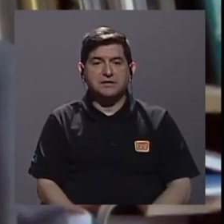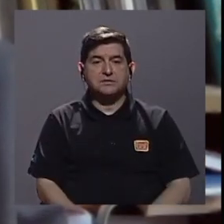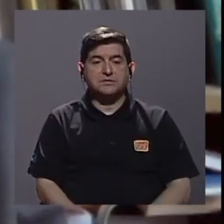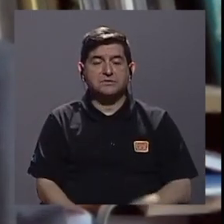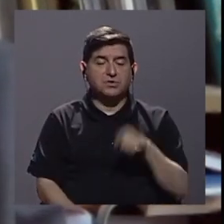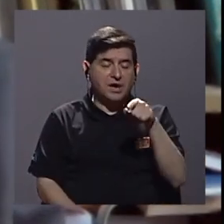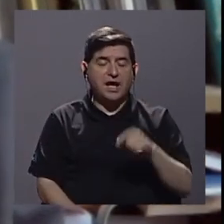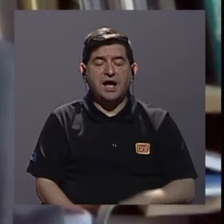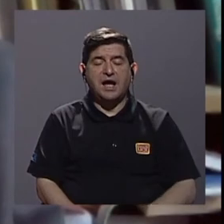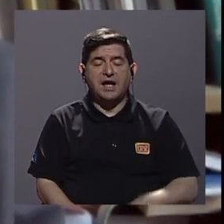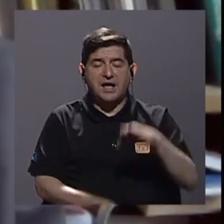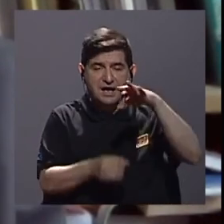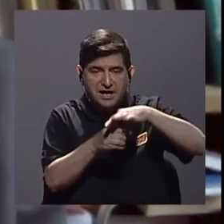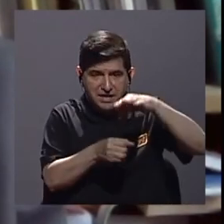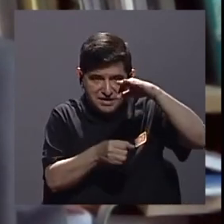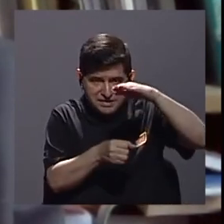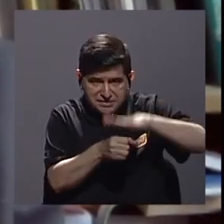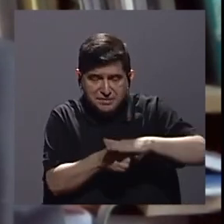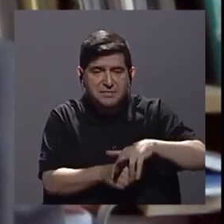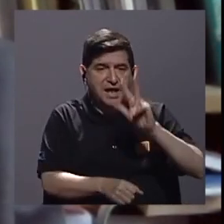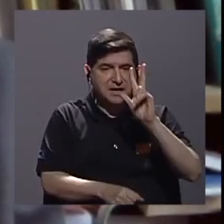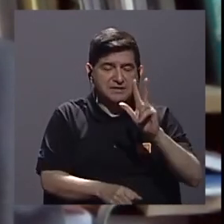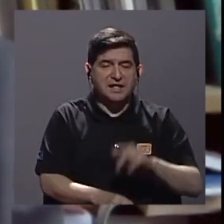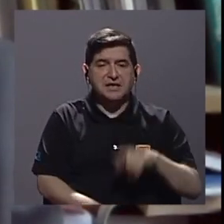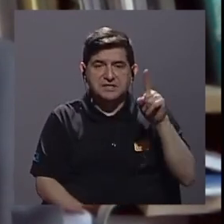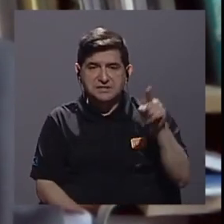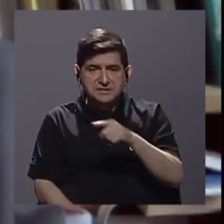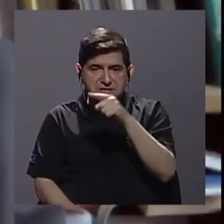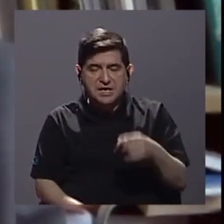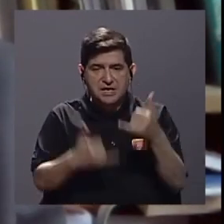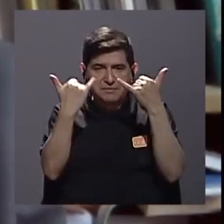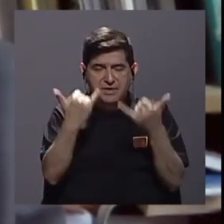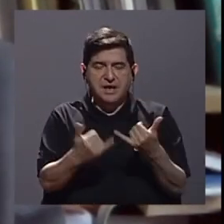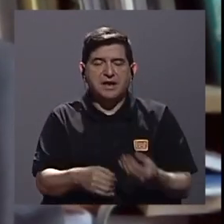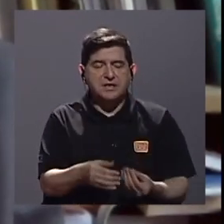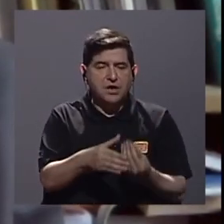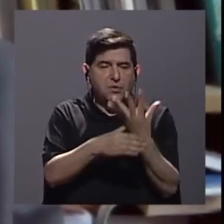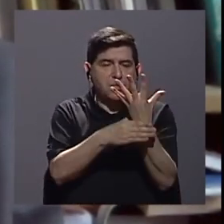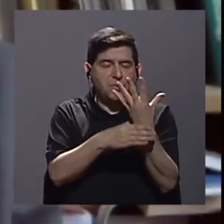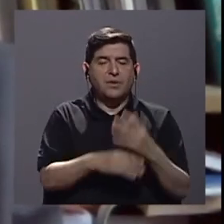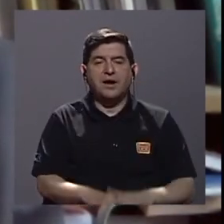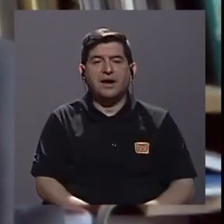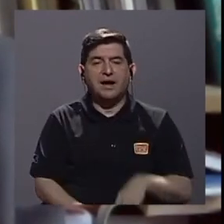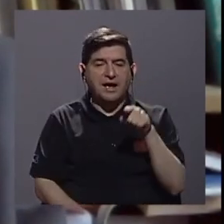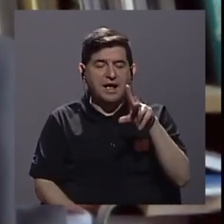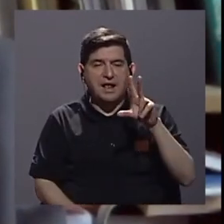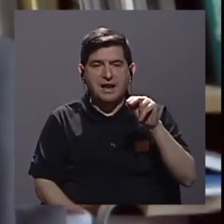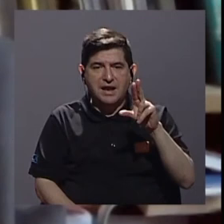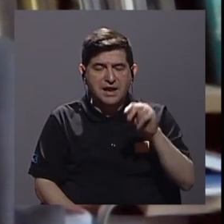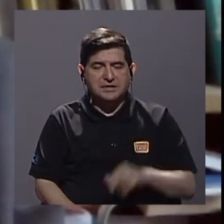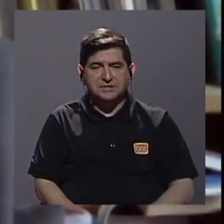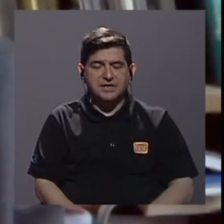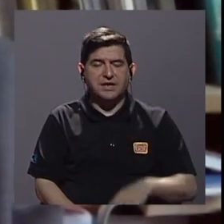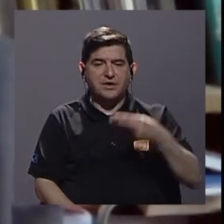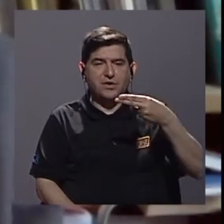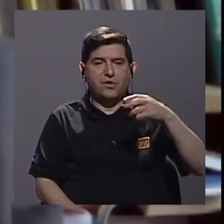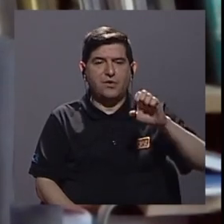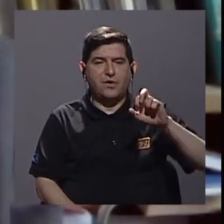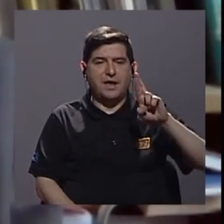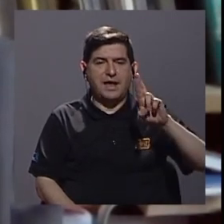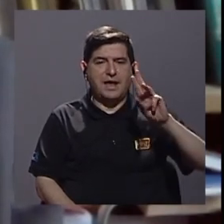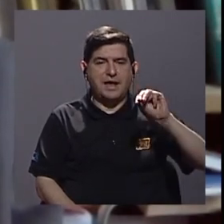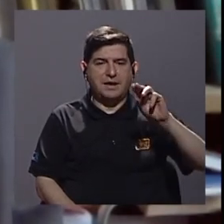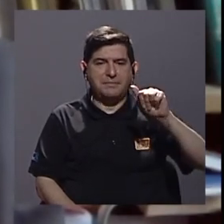sembrar tres semillas y eliminarlas cuando llegaba la floración eliminarlas que no eran flores hermafroditas